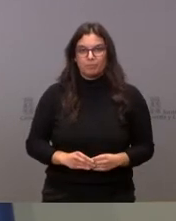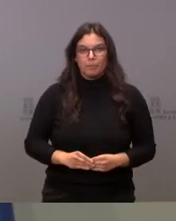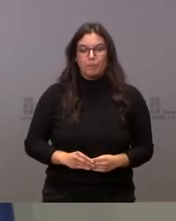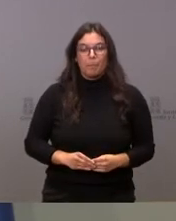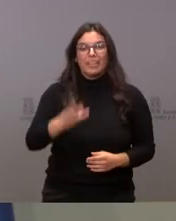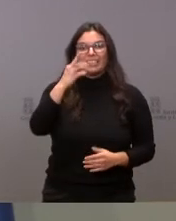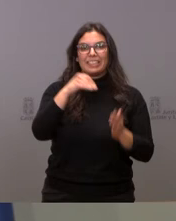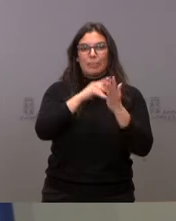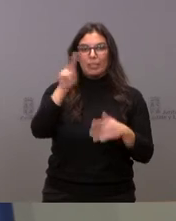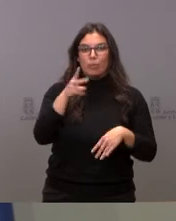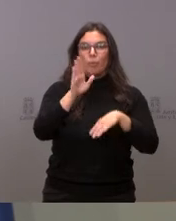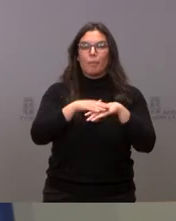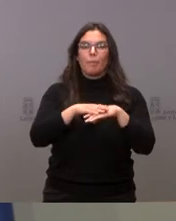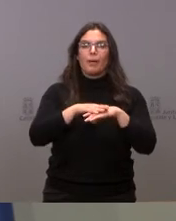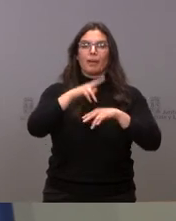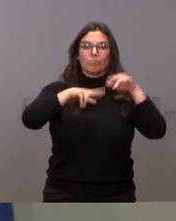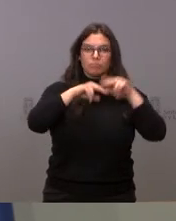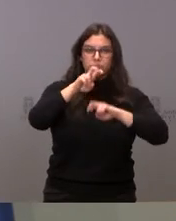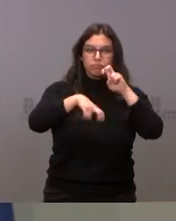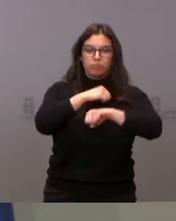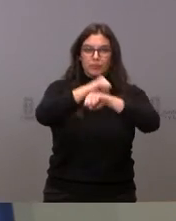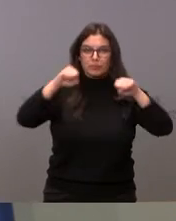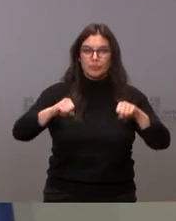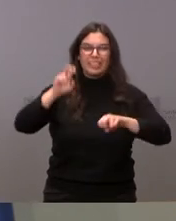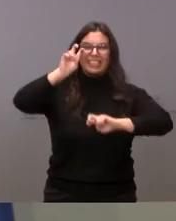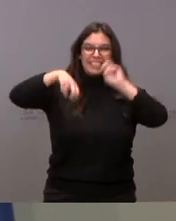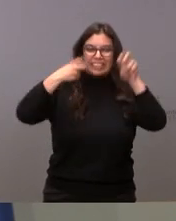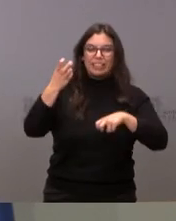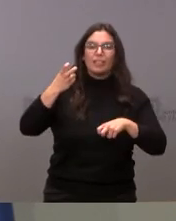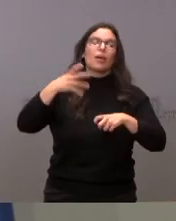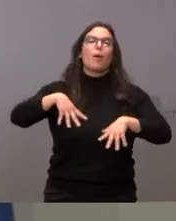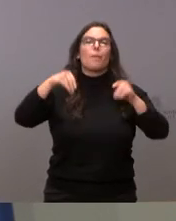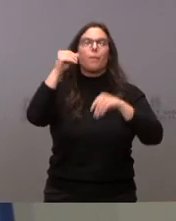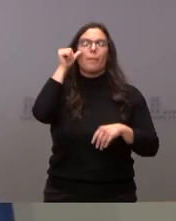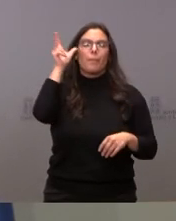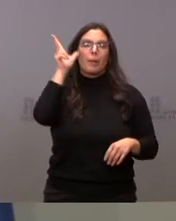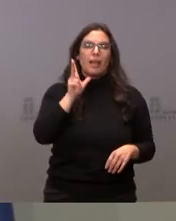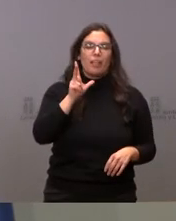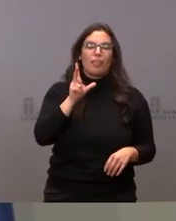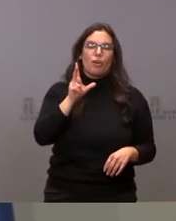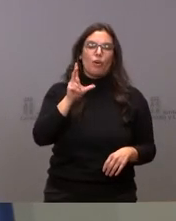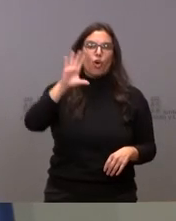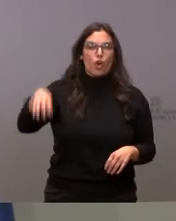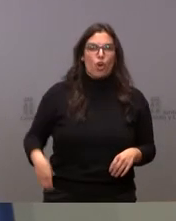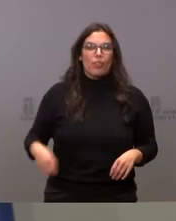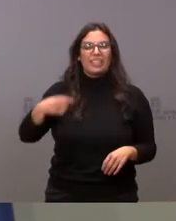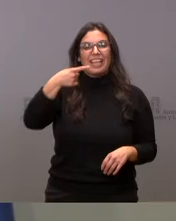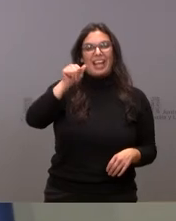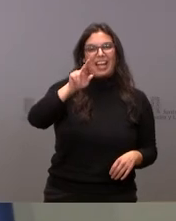30.000 euros para intervenciones de consolidación y restauración en el Palacio de los Condes de Garajal, en Garajal de Campos, en León,